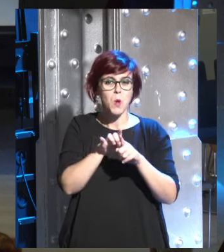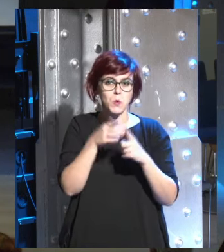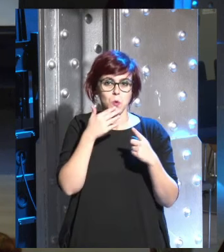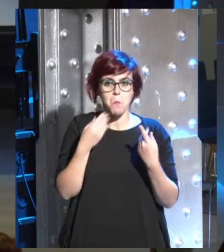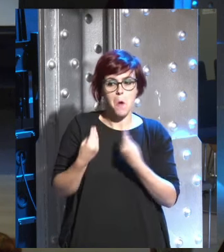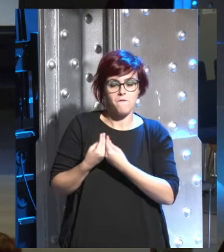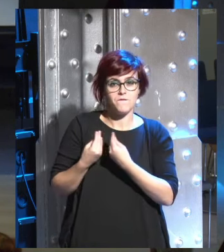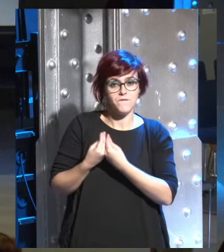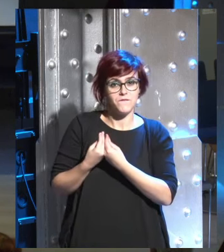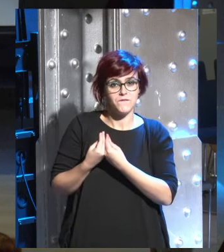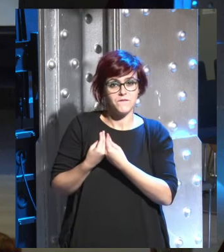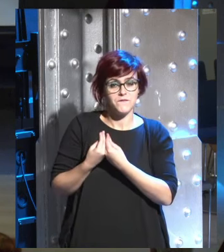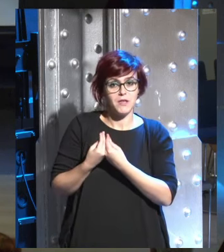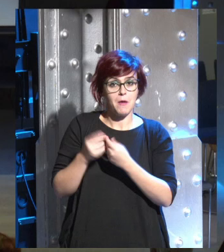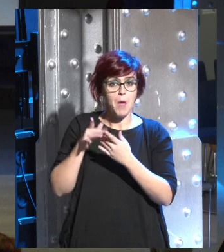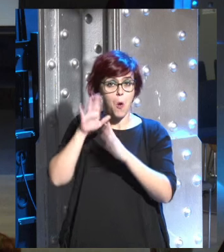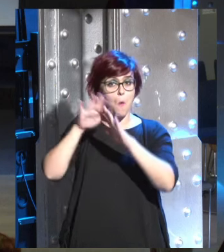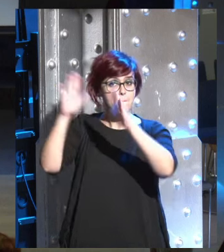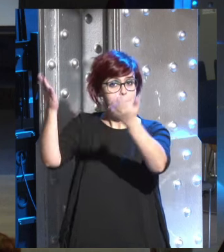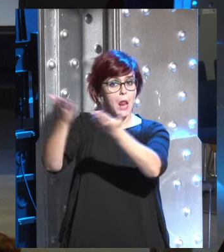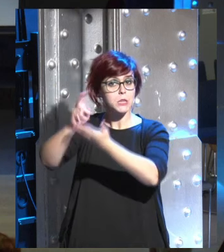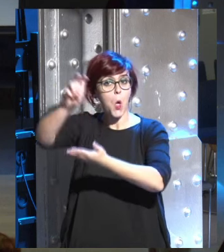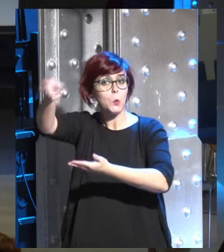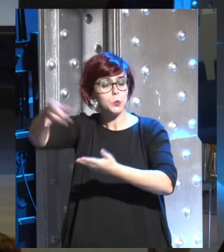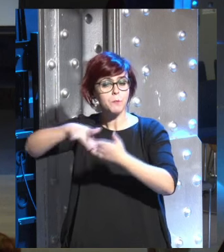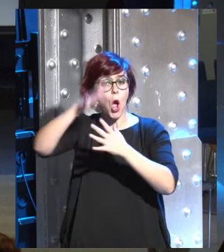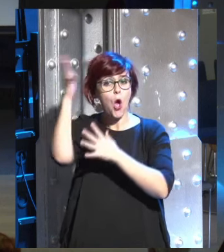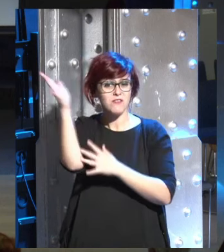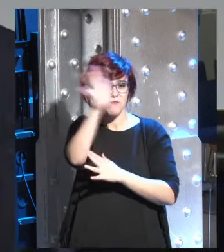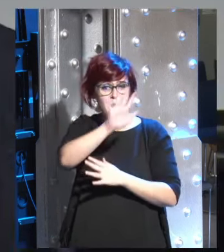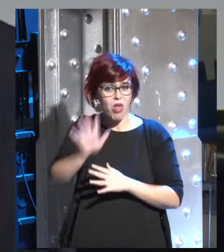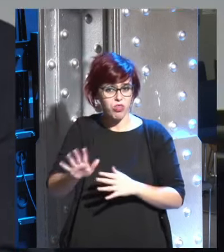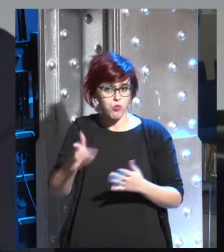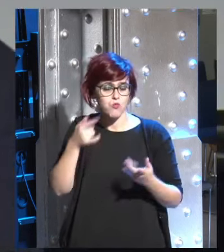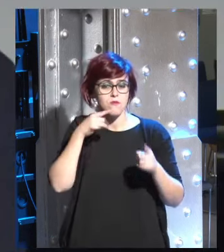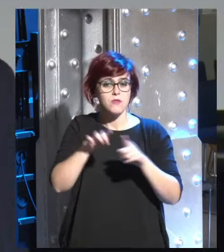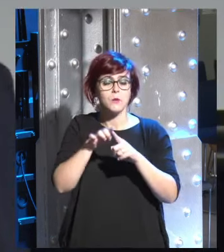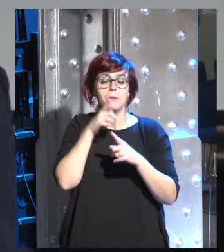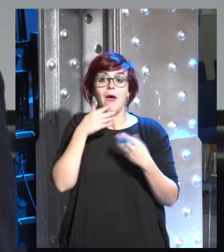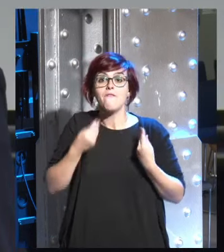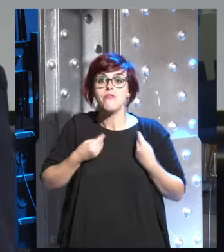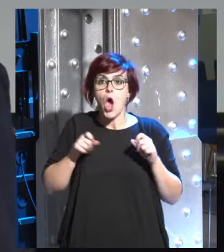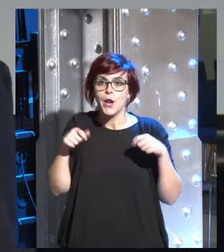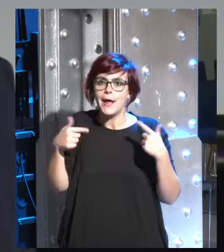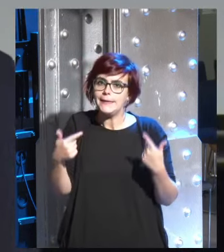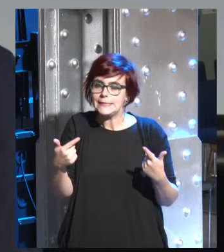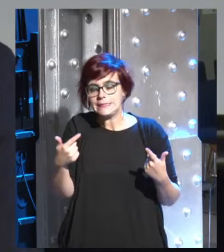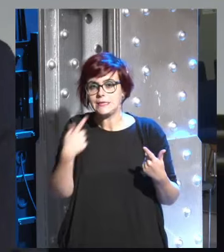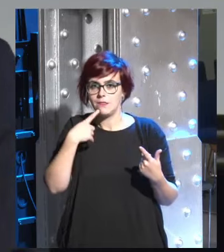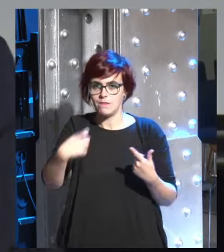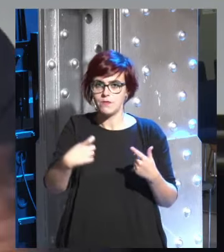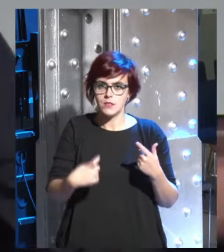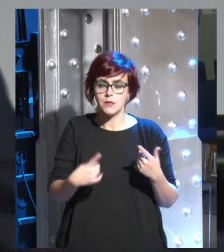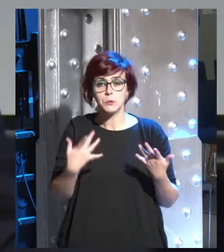entre comillas en otro planeta o en el espacio mucho más difícil que si hablamos de la vida orgánica entonces